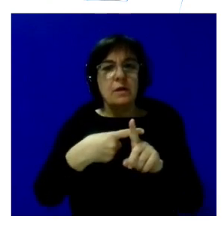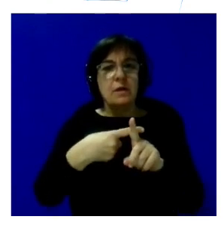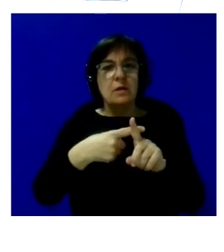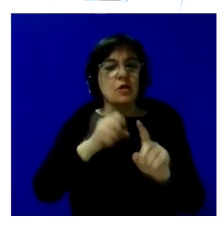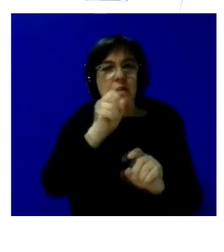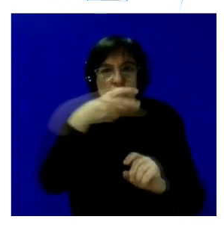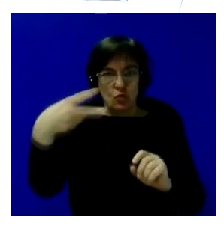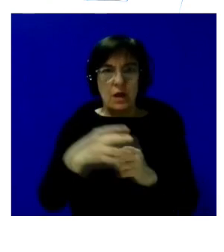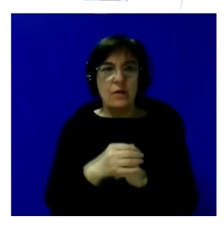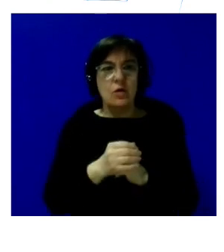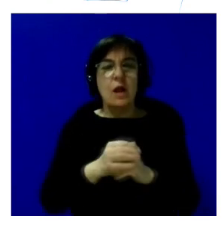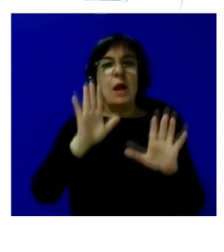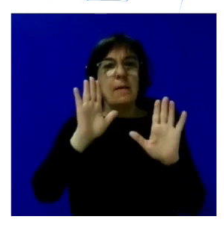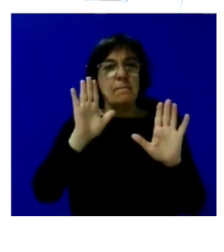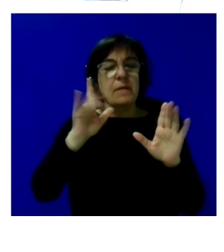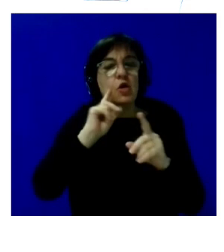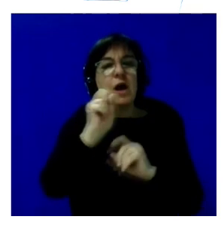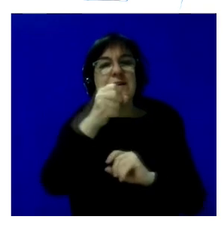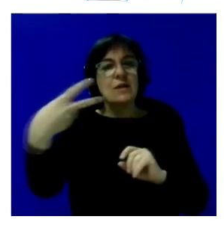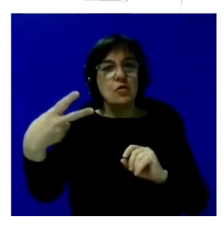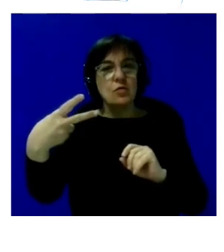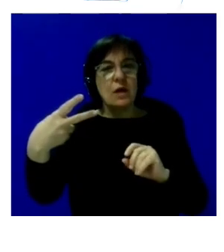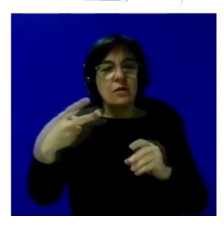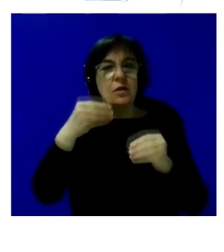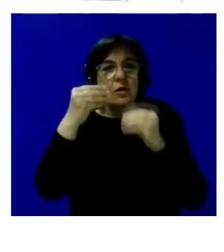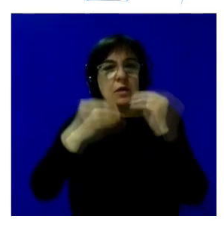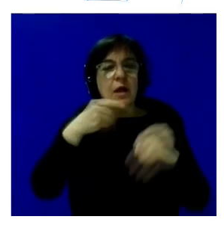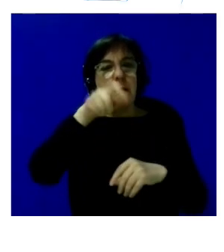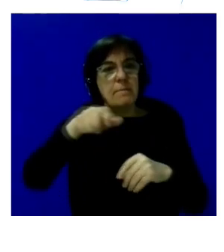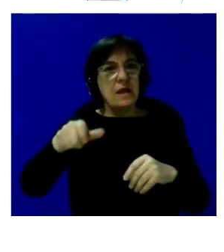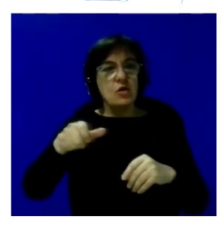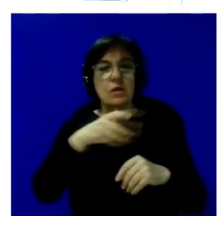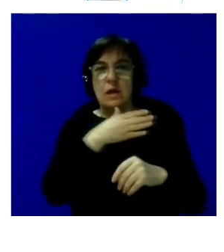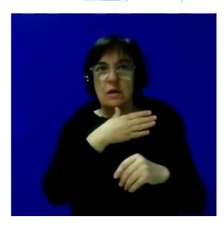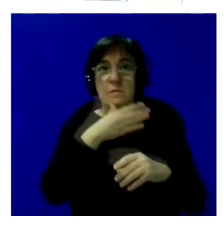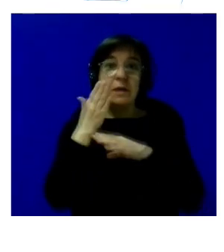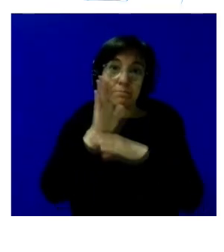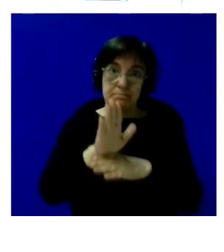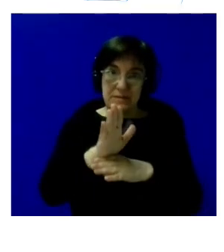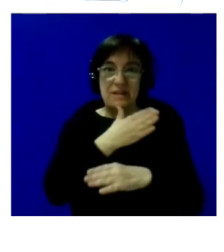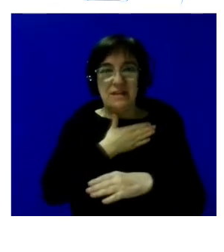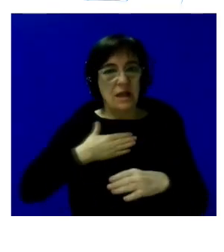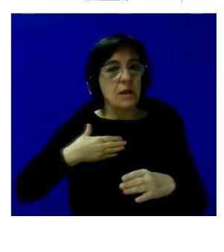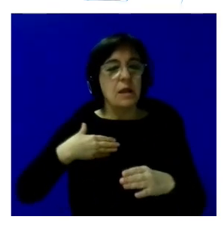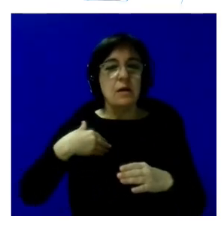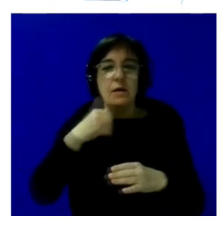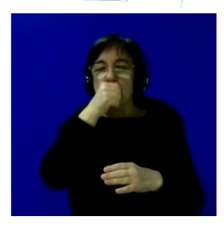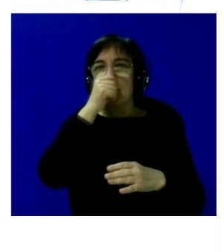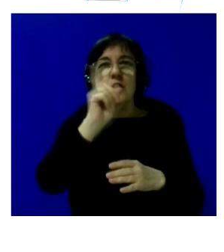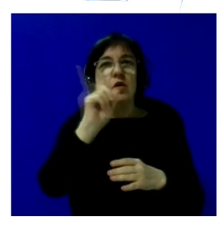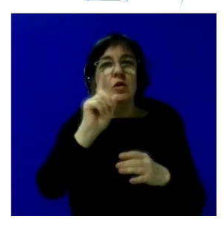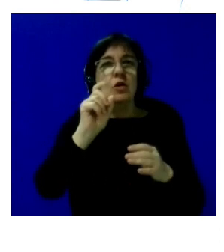resultados pero sobre todo hacia los resultados que estas personas deseaban y se planteaban no eran resultados